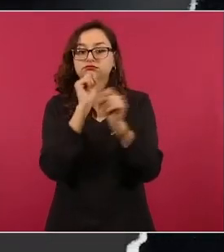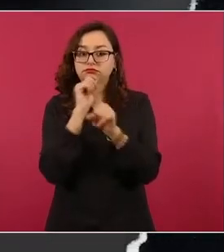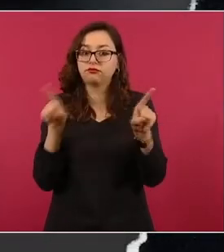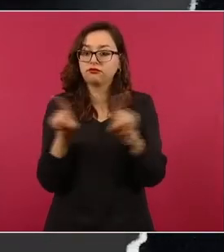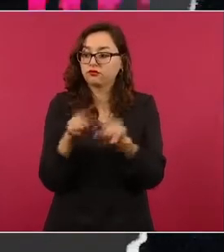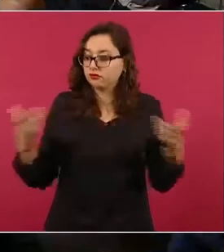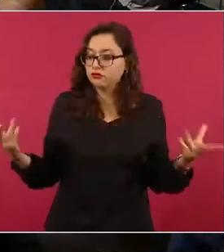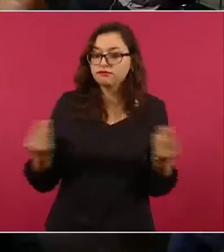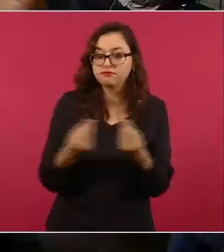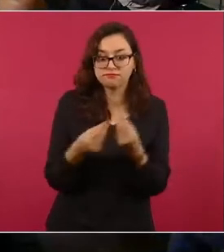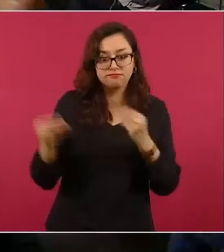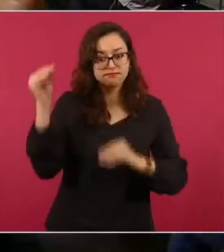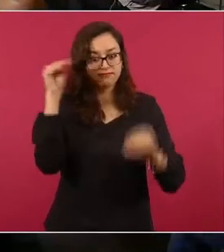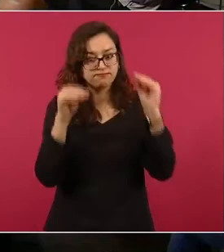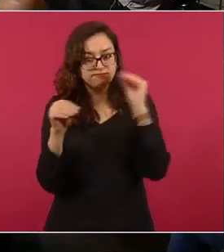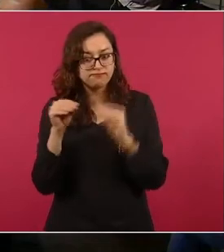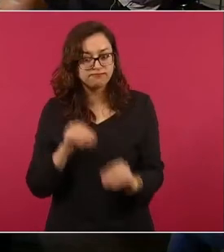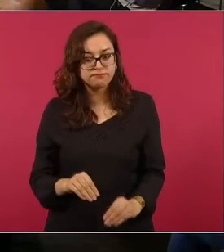Infodemia.